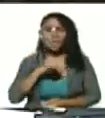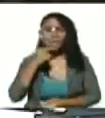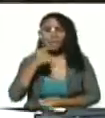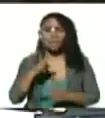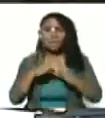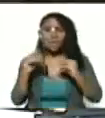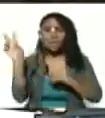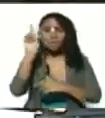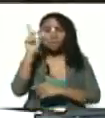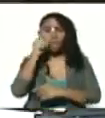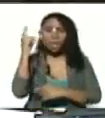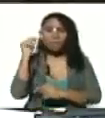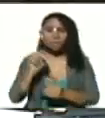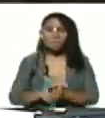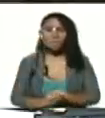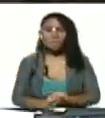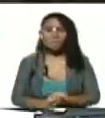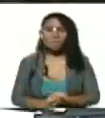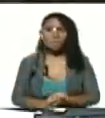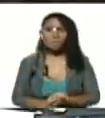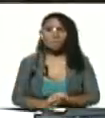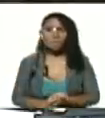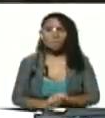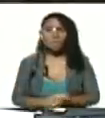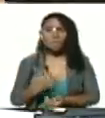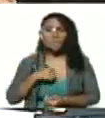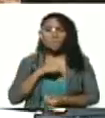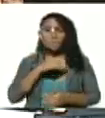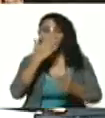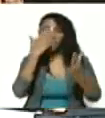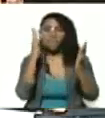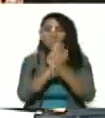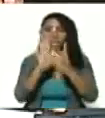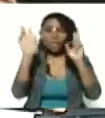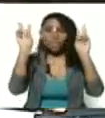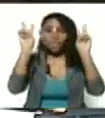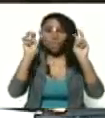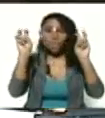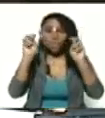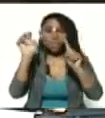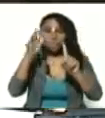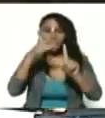venezolanos y venezolanas estamos frente a una nueva amenaza